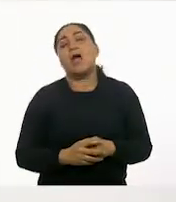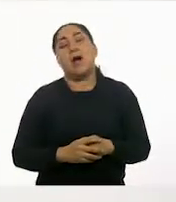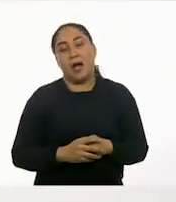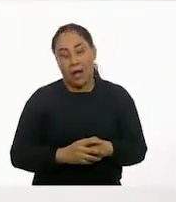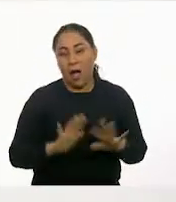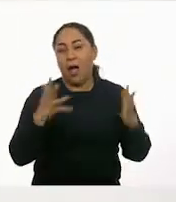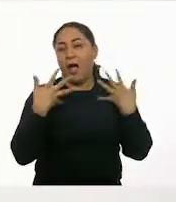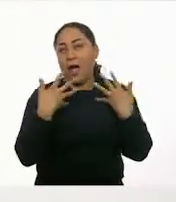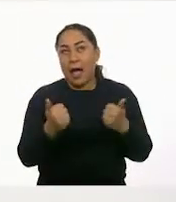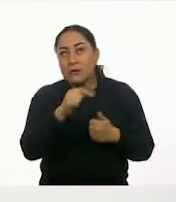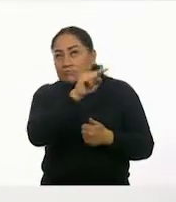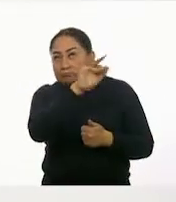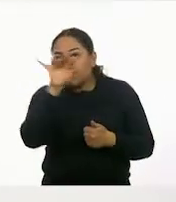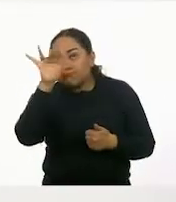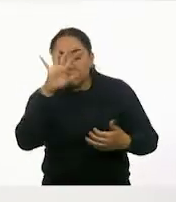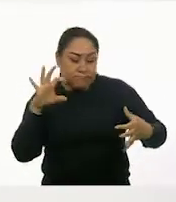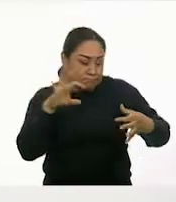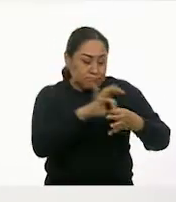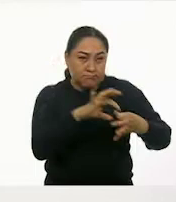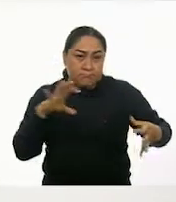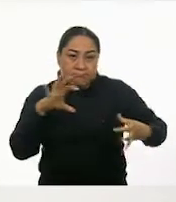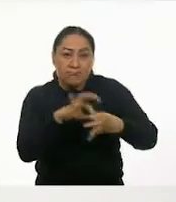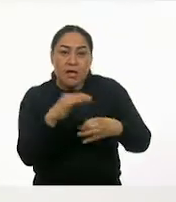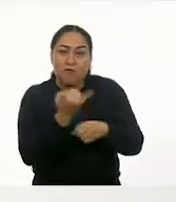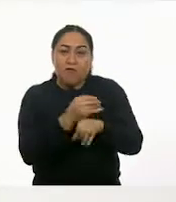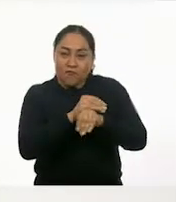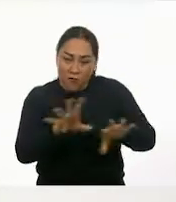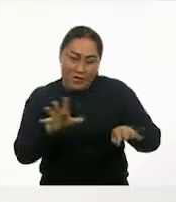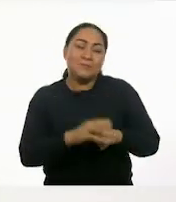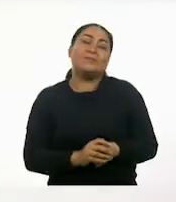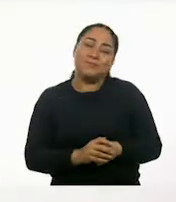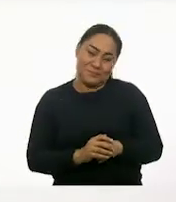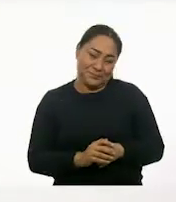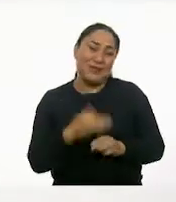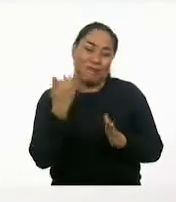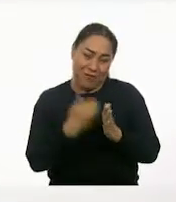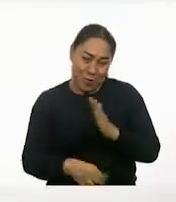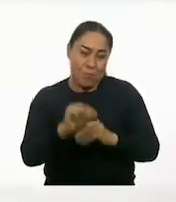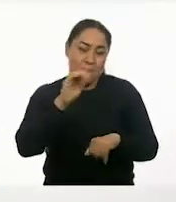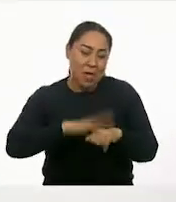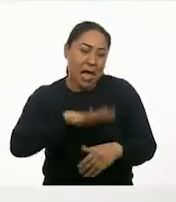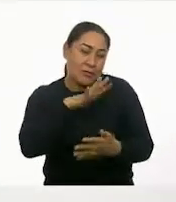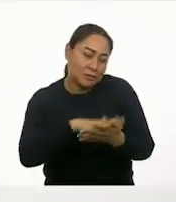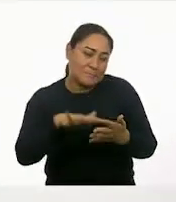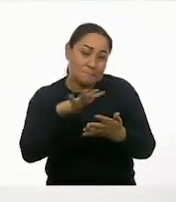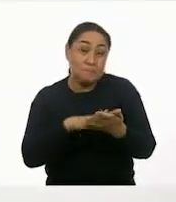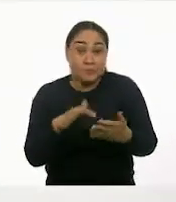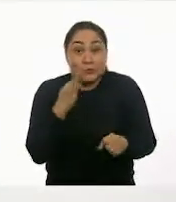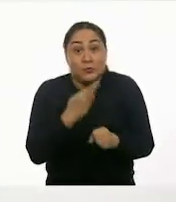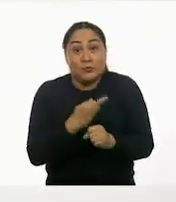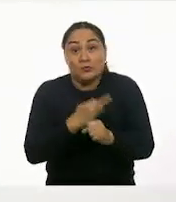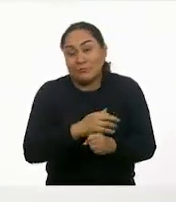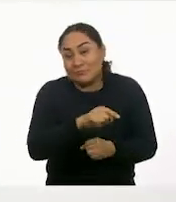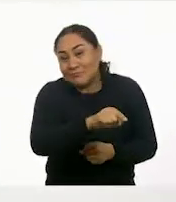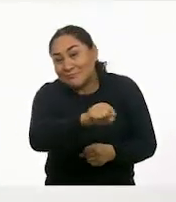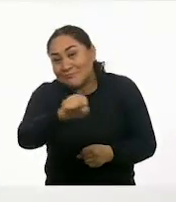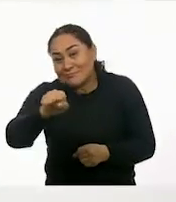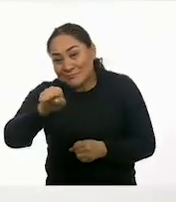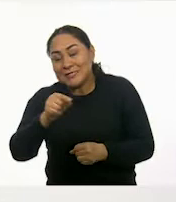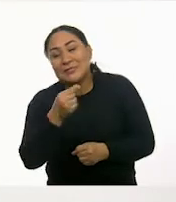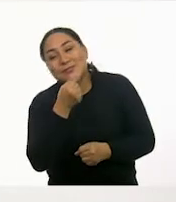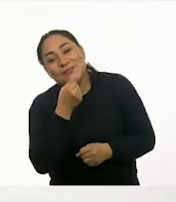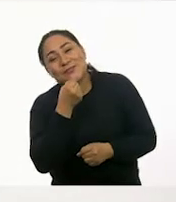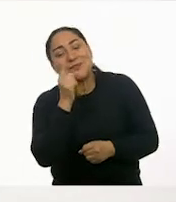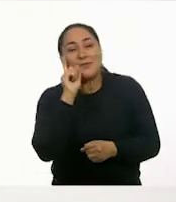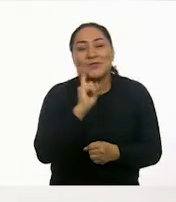vamos a sacar la información. Obviamente nos falta leerlo. Las niñas y los niños tienen ese trabajo en estos días, buscar